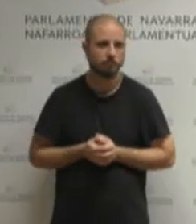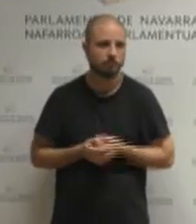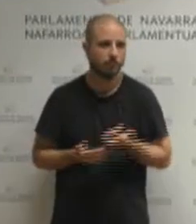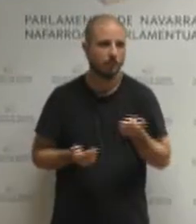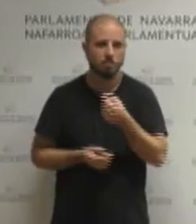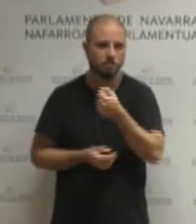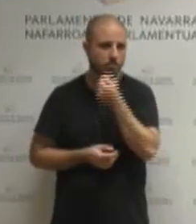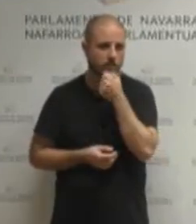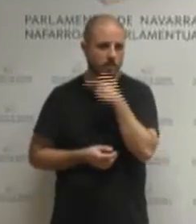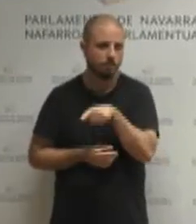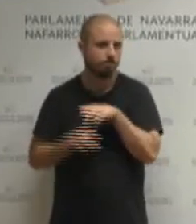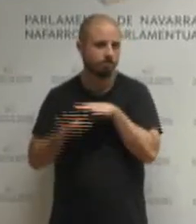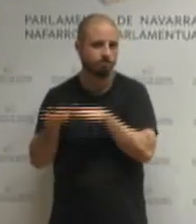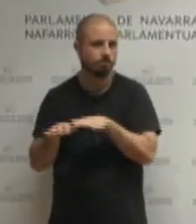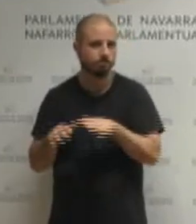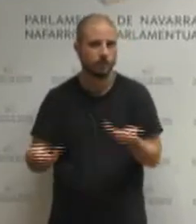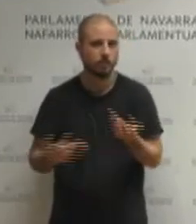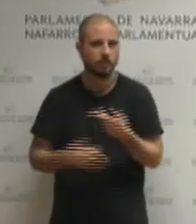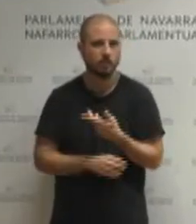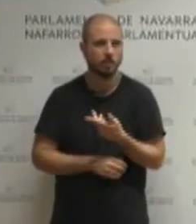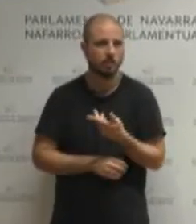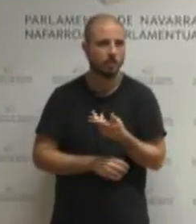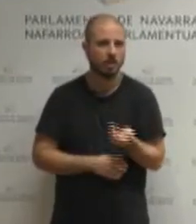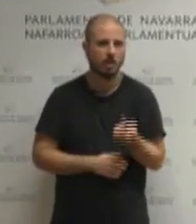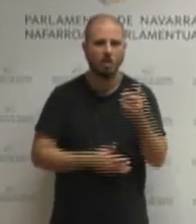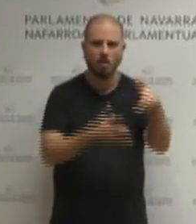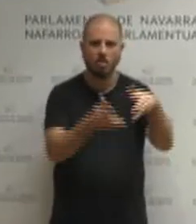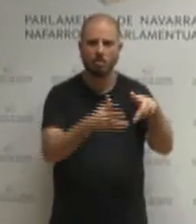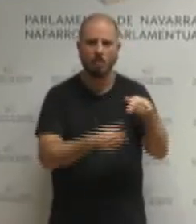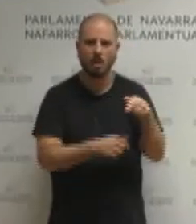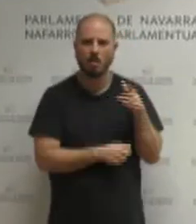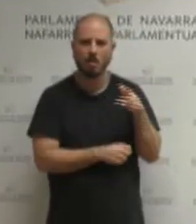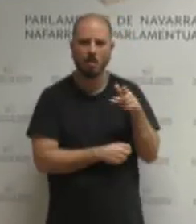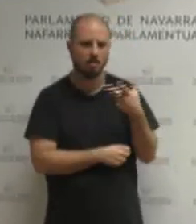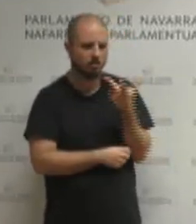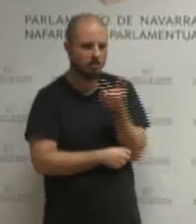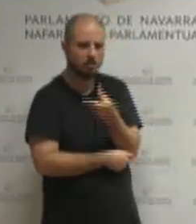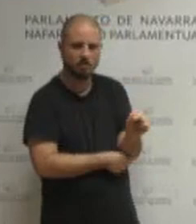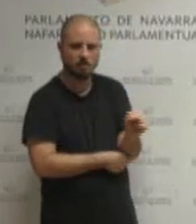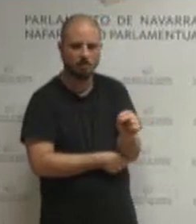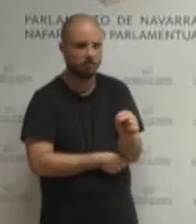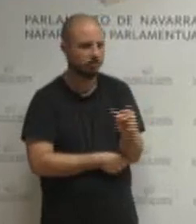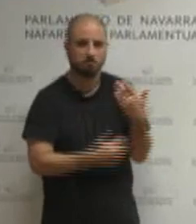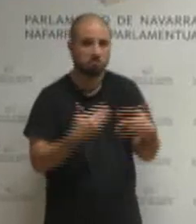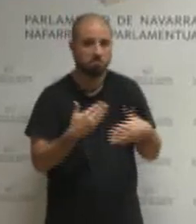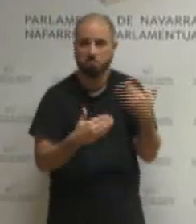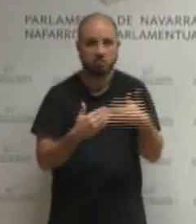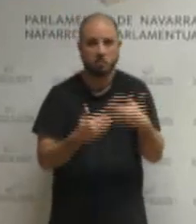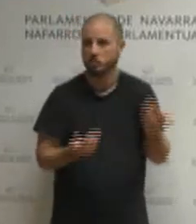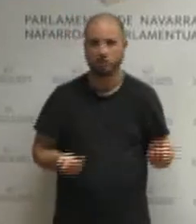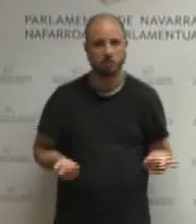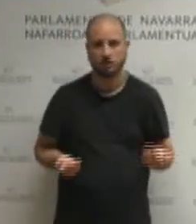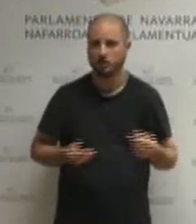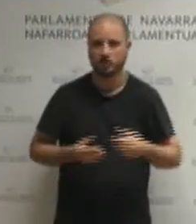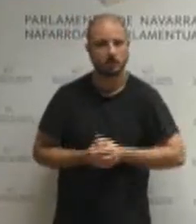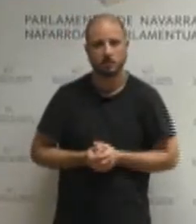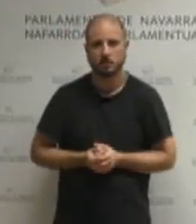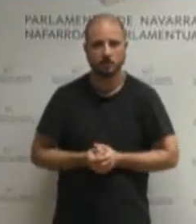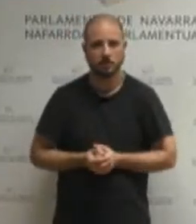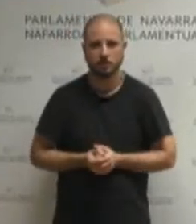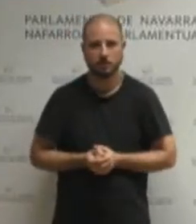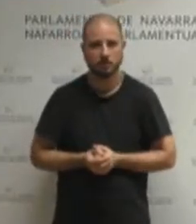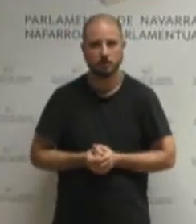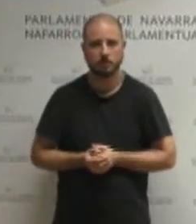eskubideak ukatzea ez da inondikere aurrerakoia eta horretan ere arduras jokatzeko eta